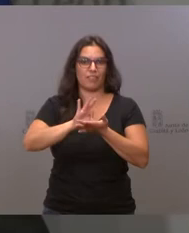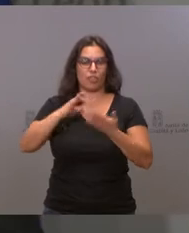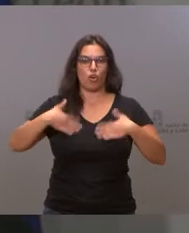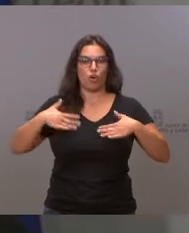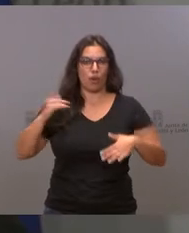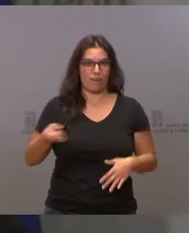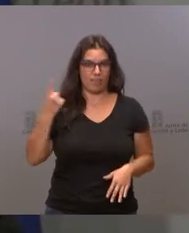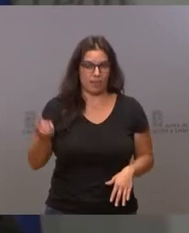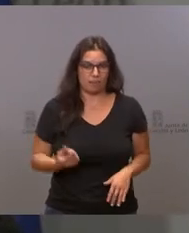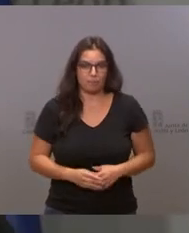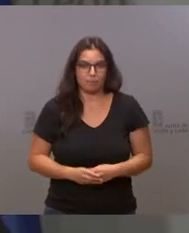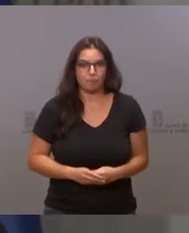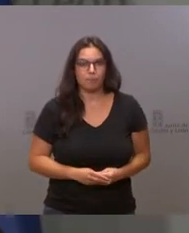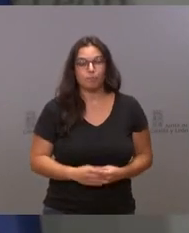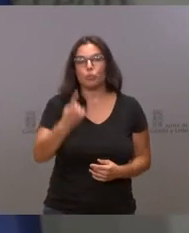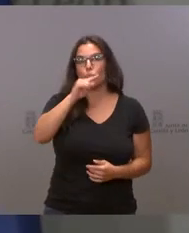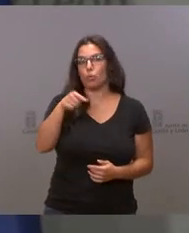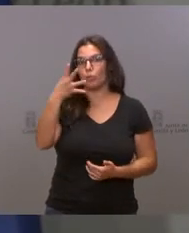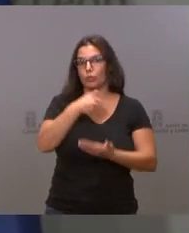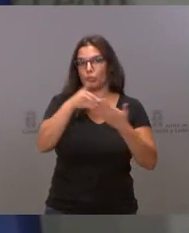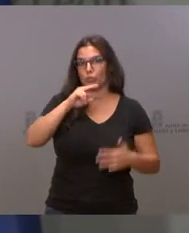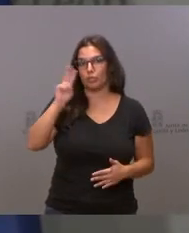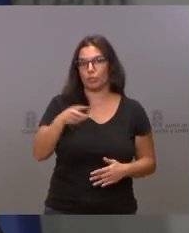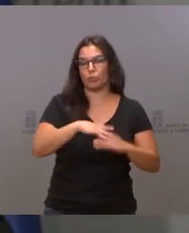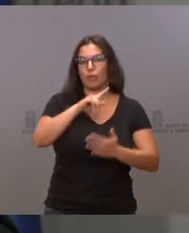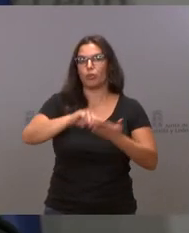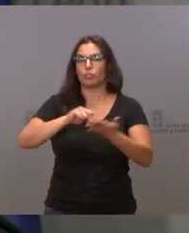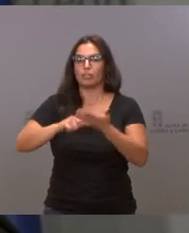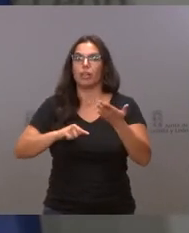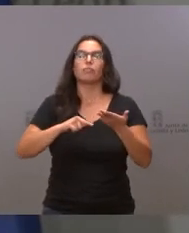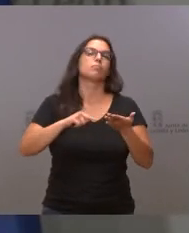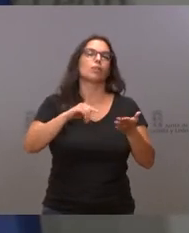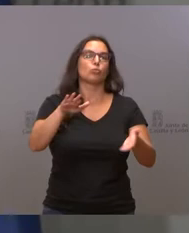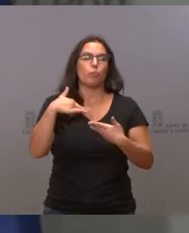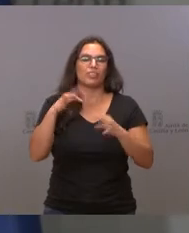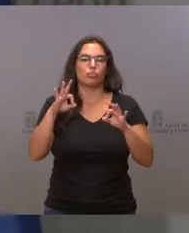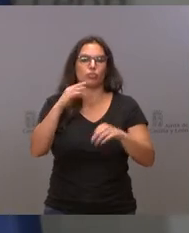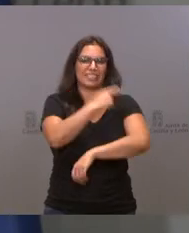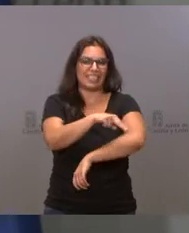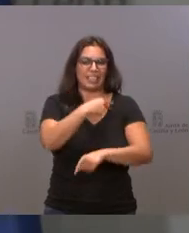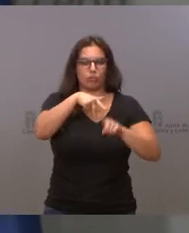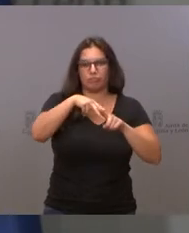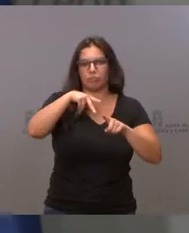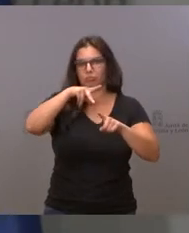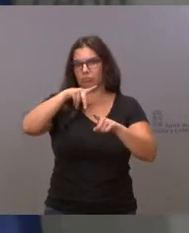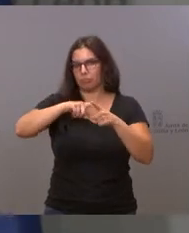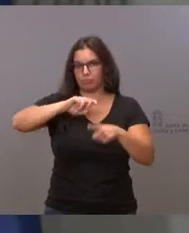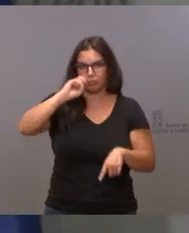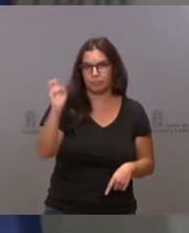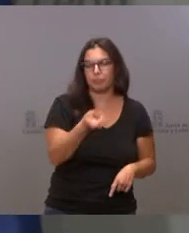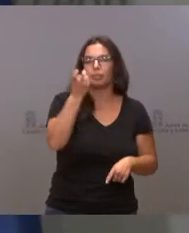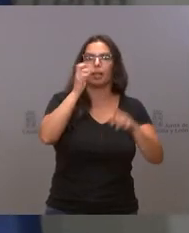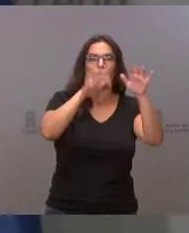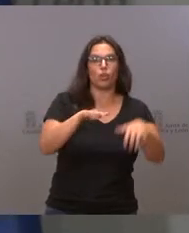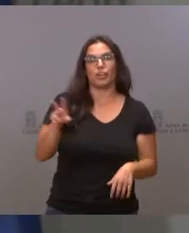Se destina 1,4 millones de euros para la contratación de suministros sanitarios para León y Valladolid. Los centros